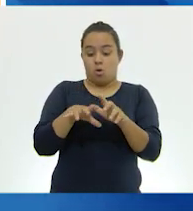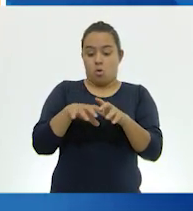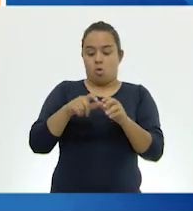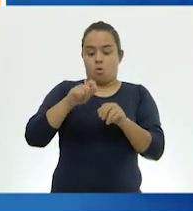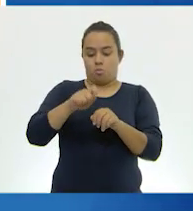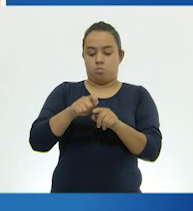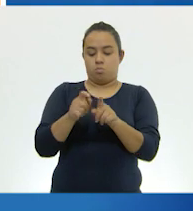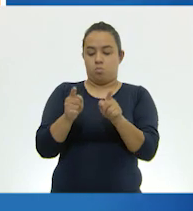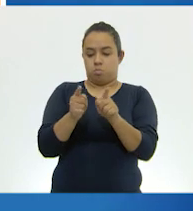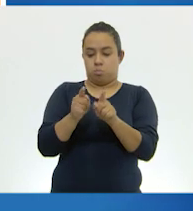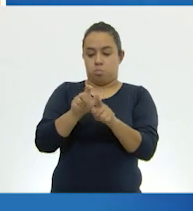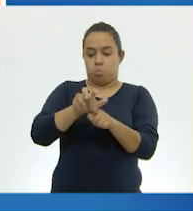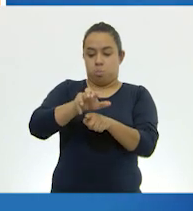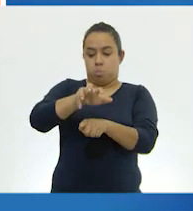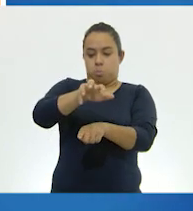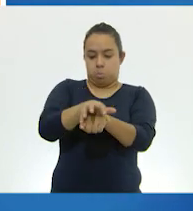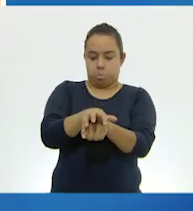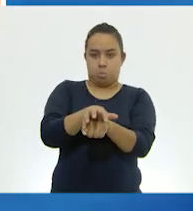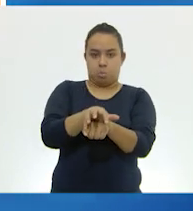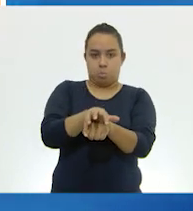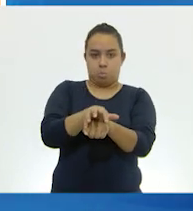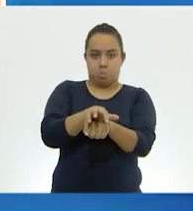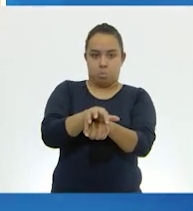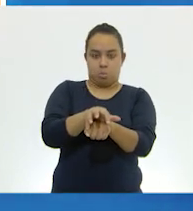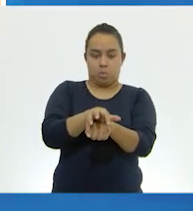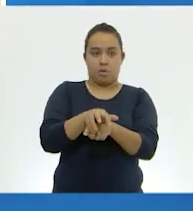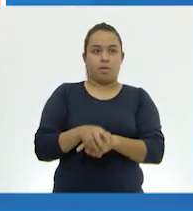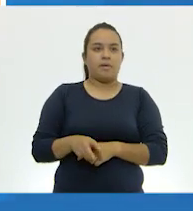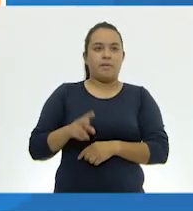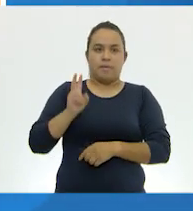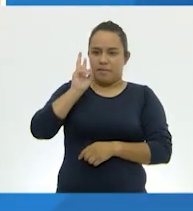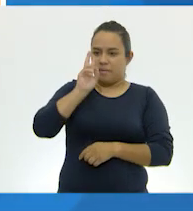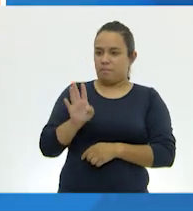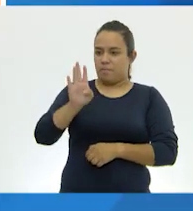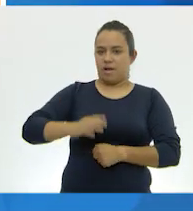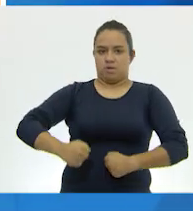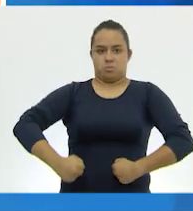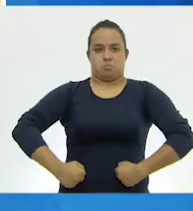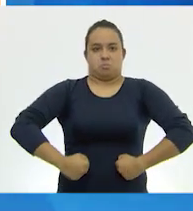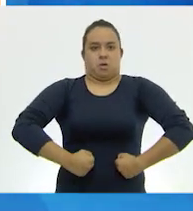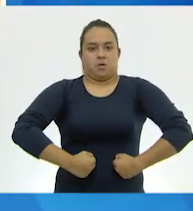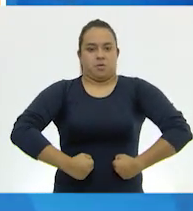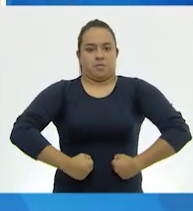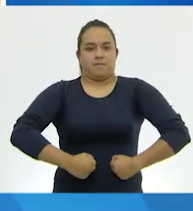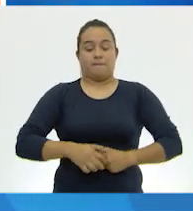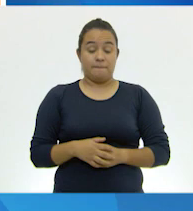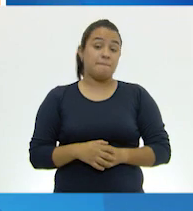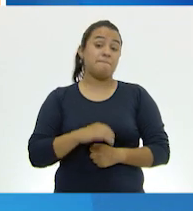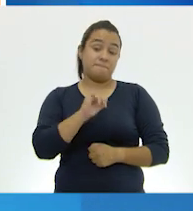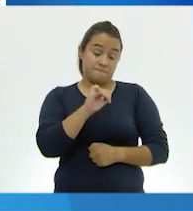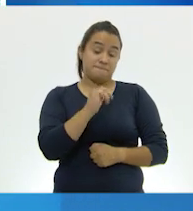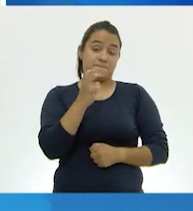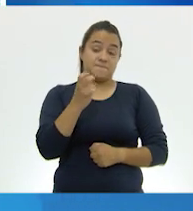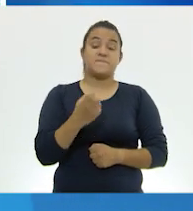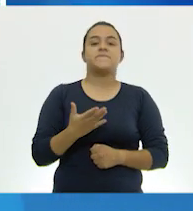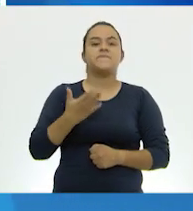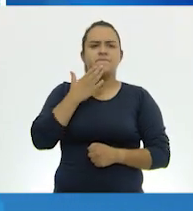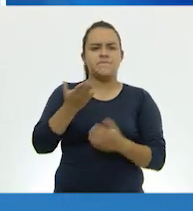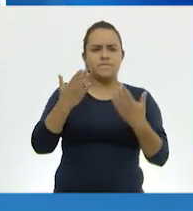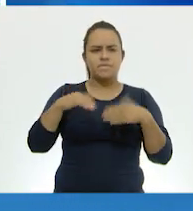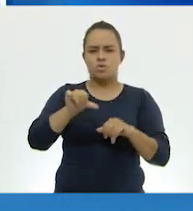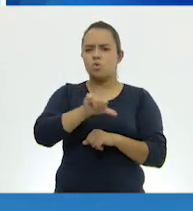¿verdad? Sí, son así, grandes. Exacto. Se parece que están muy fuertes. Muy bien. Bien, vamos a ver la siguiente